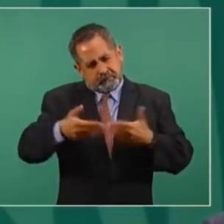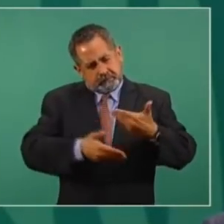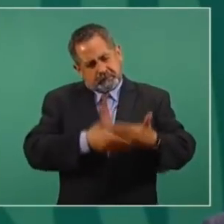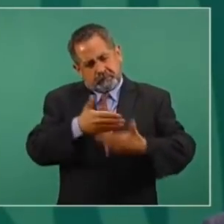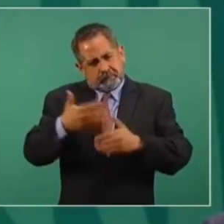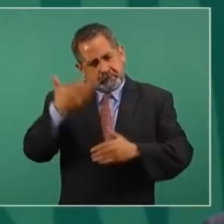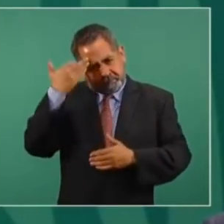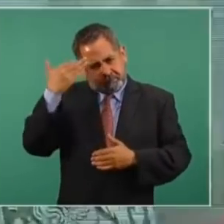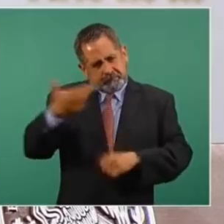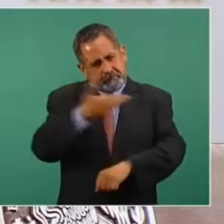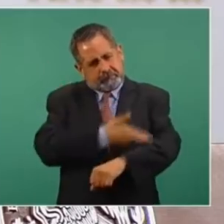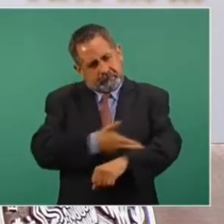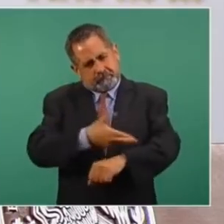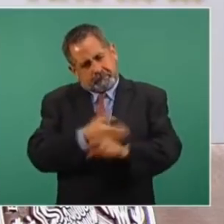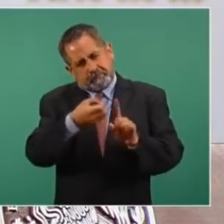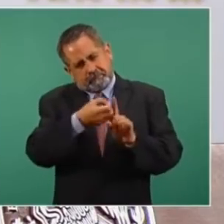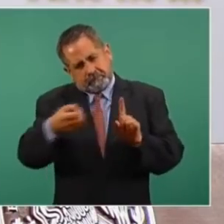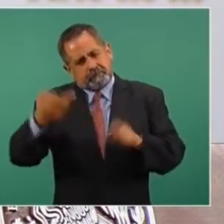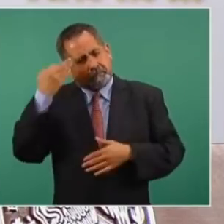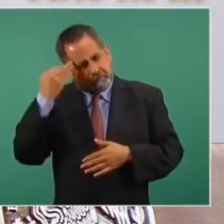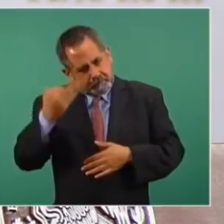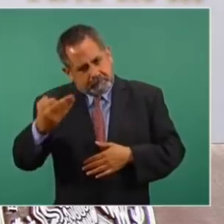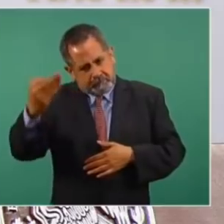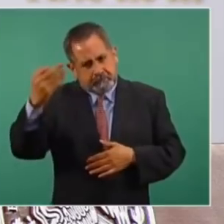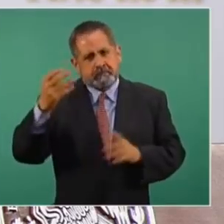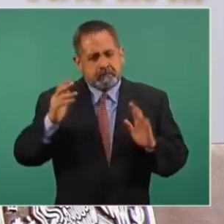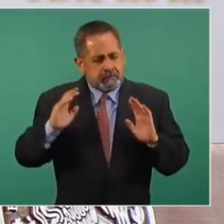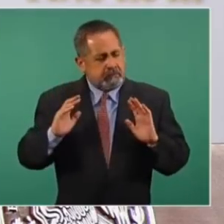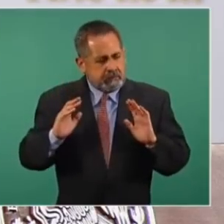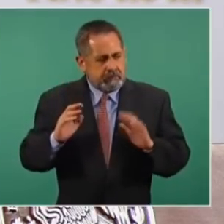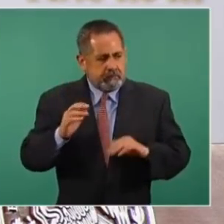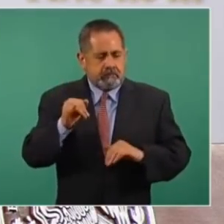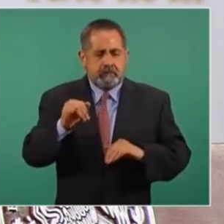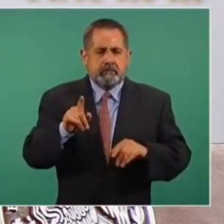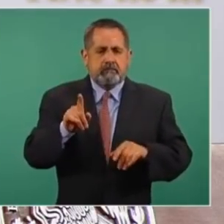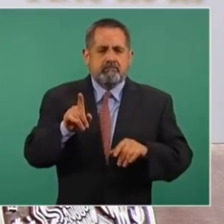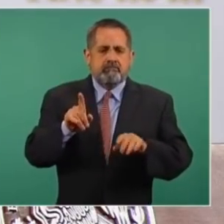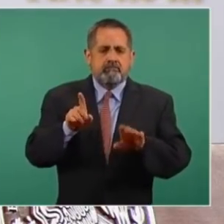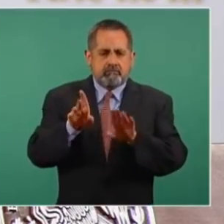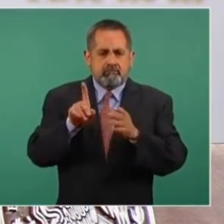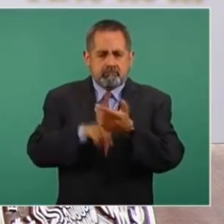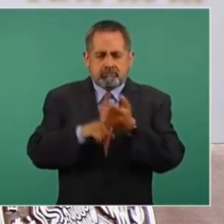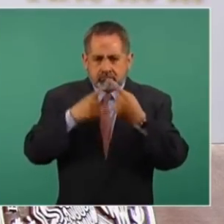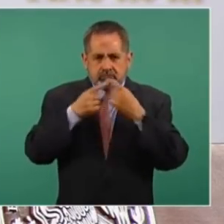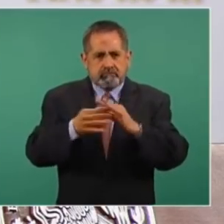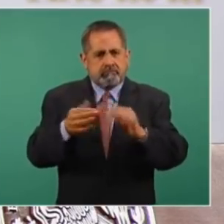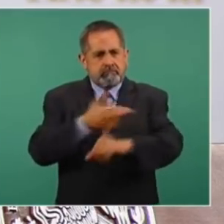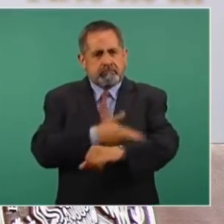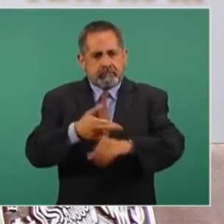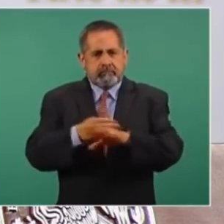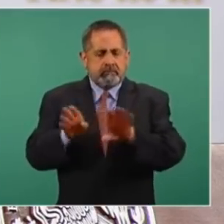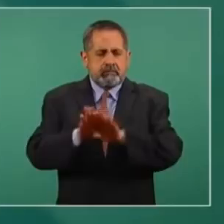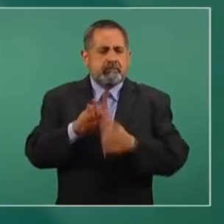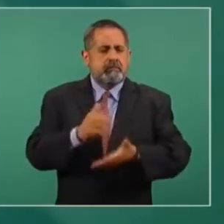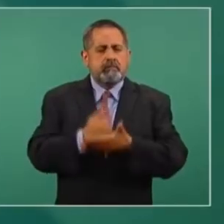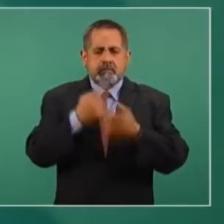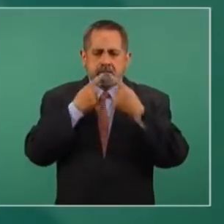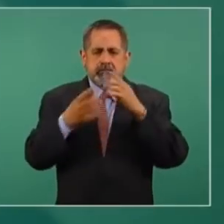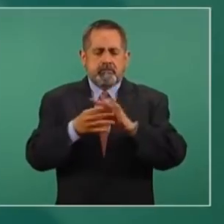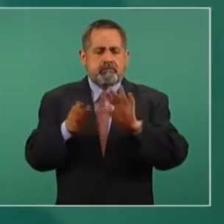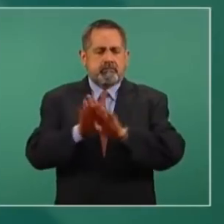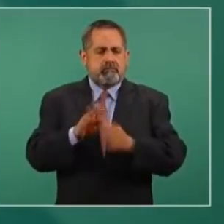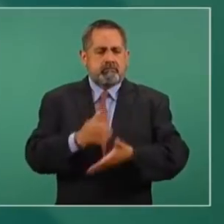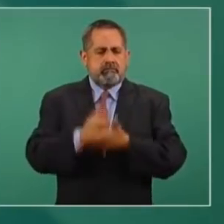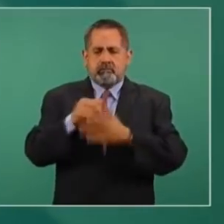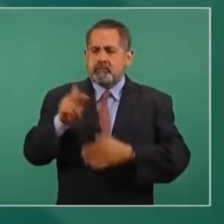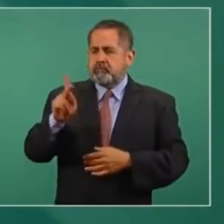legales, que más, pero sí hay colaboración, sí ayuda el